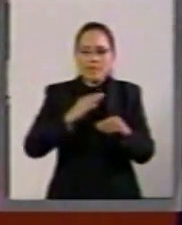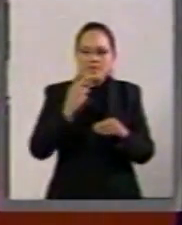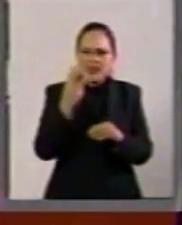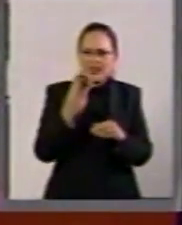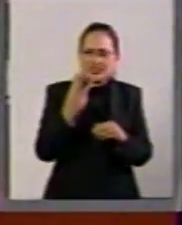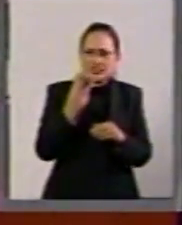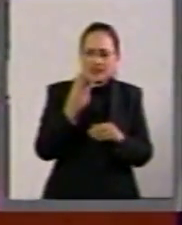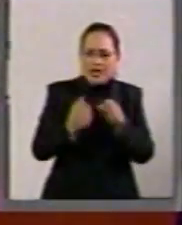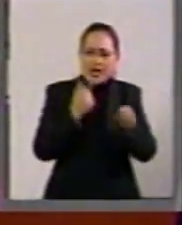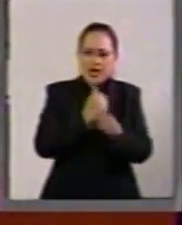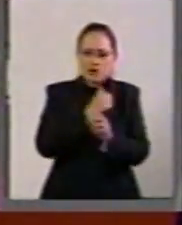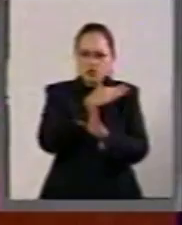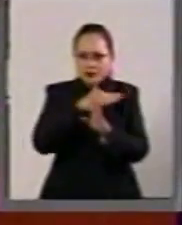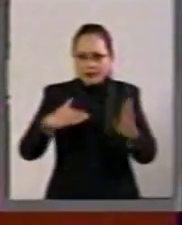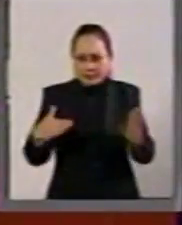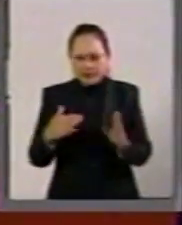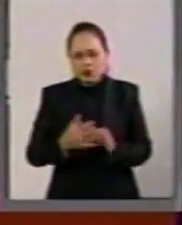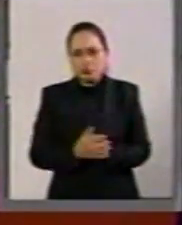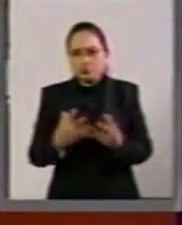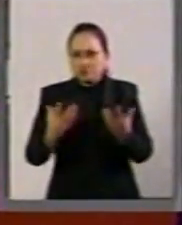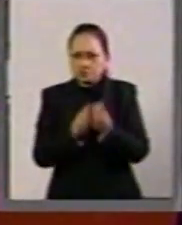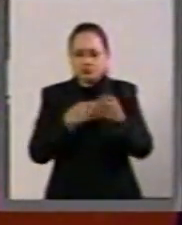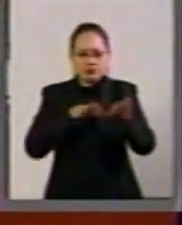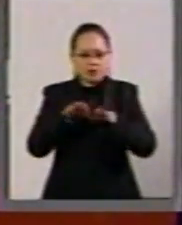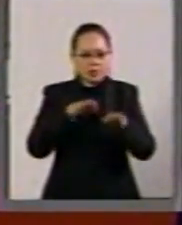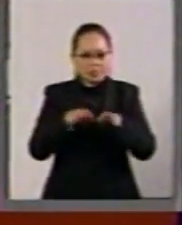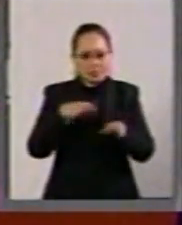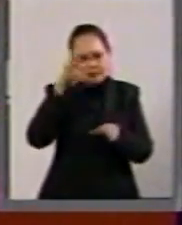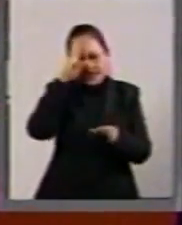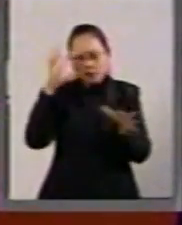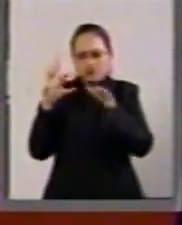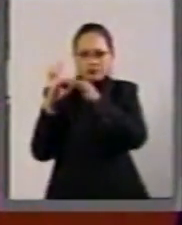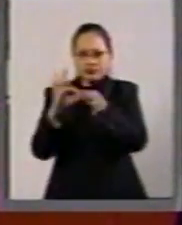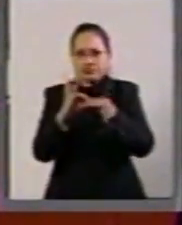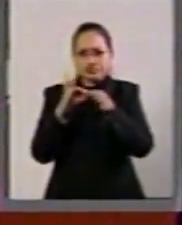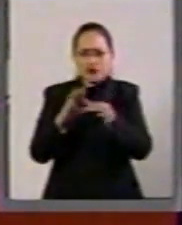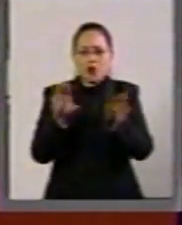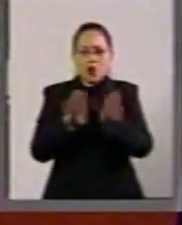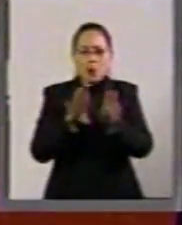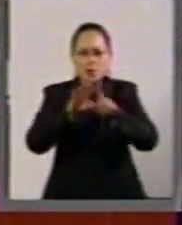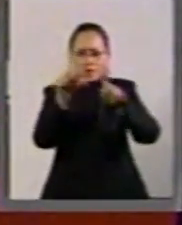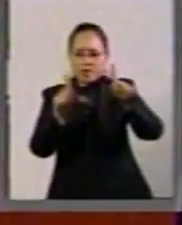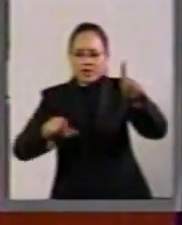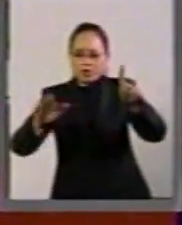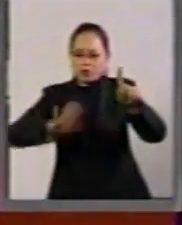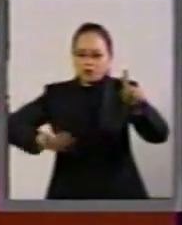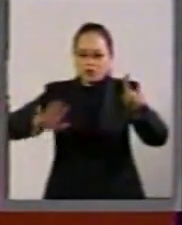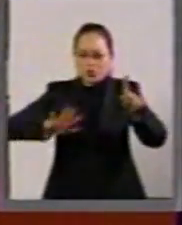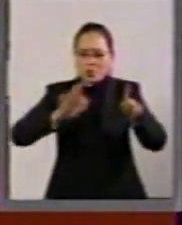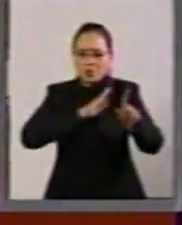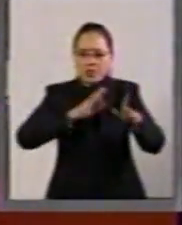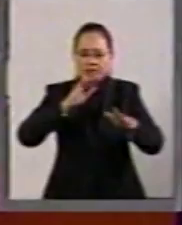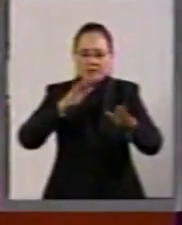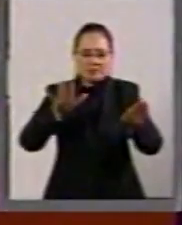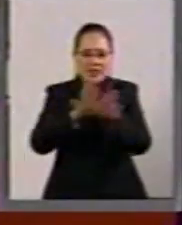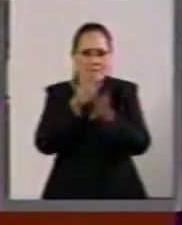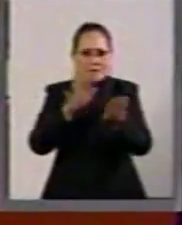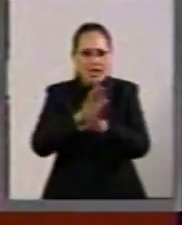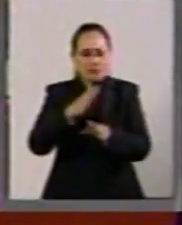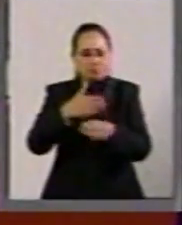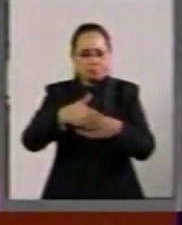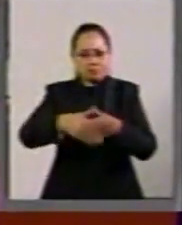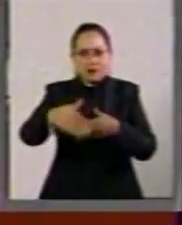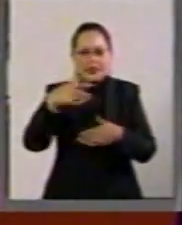Hace años y medio, pensando y soñando cómo el sur del país puede ser diferente. Hoy